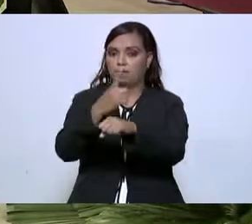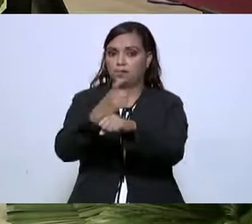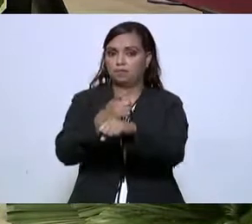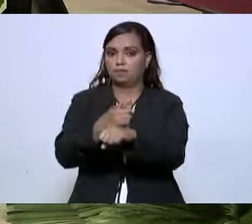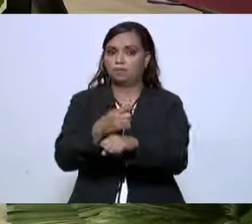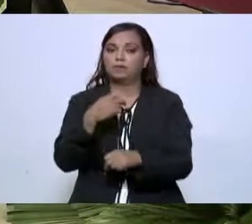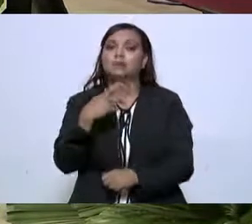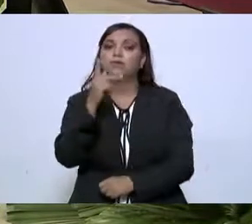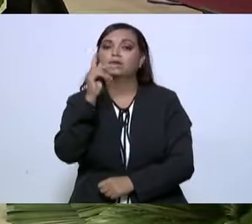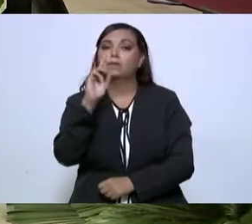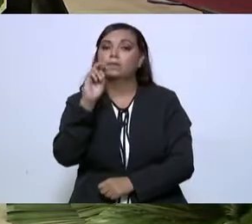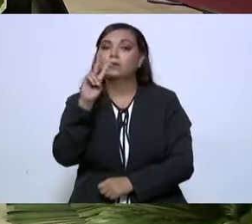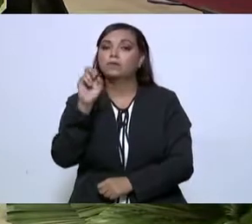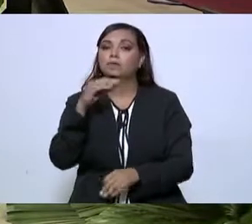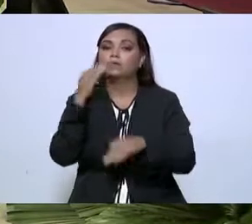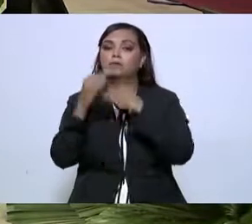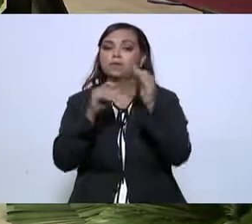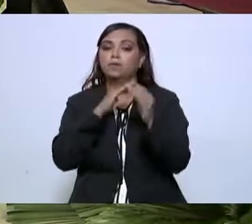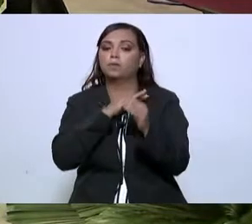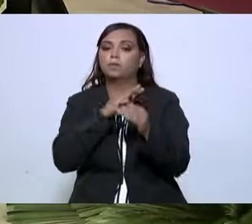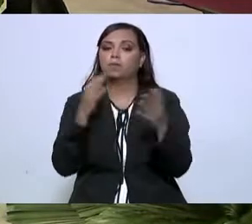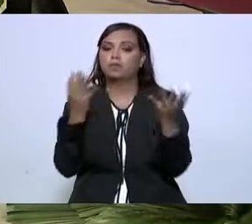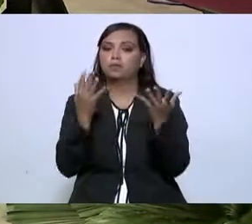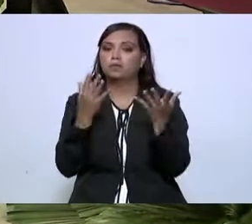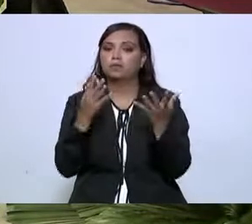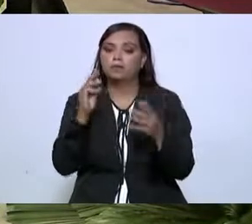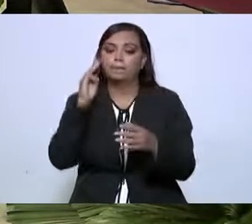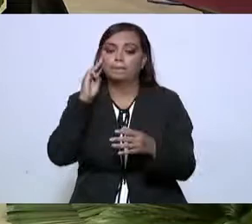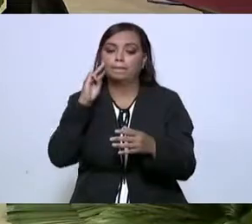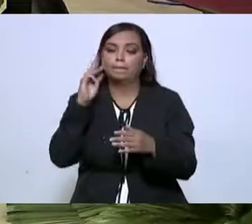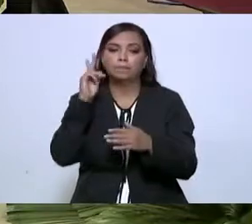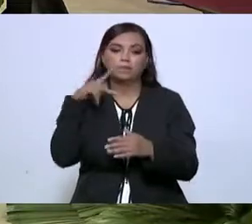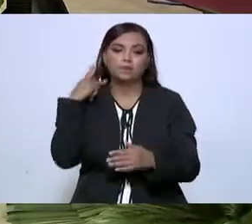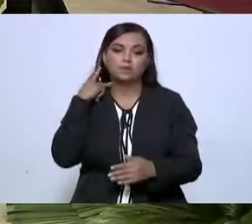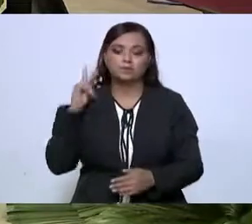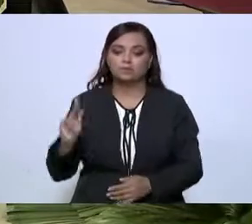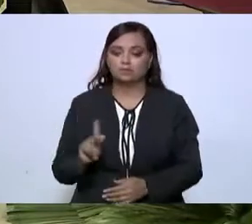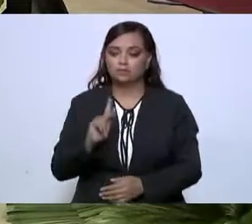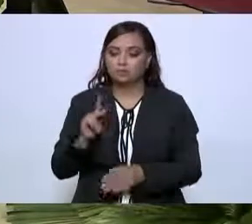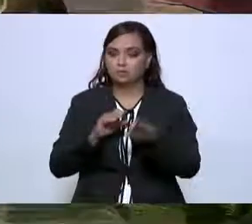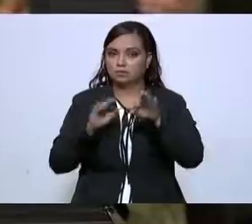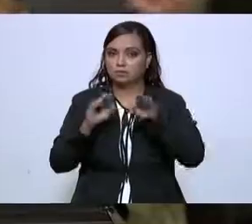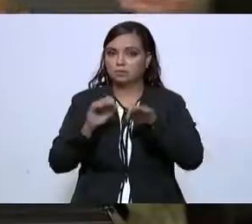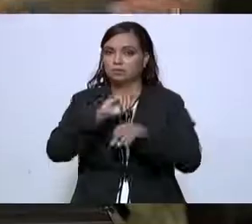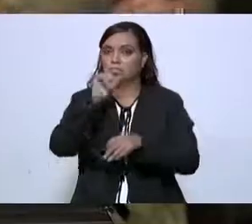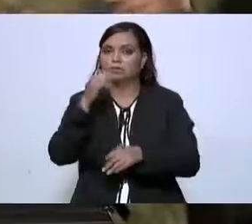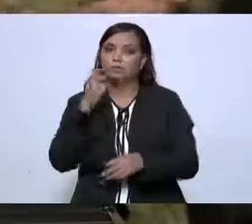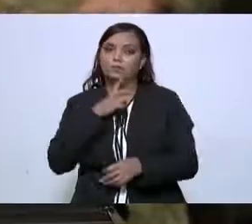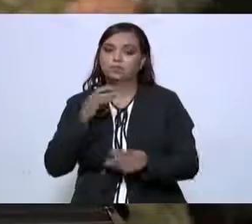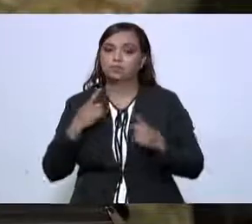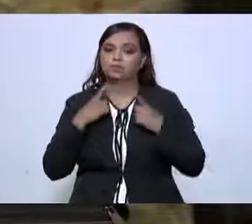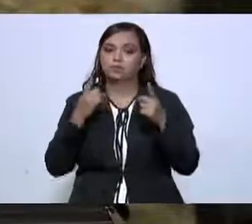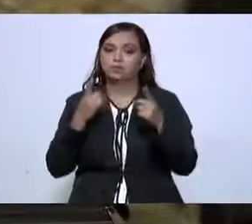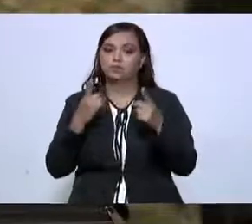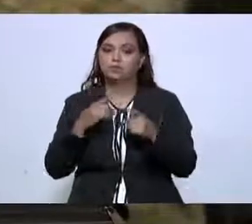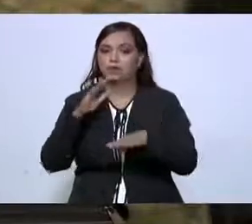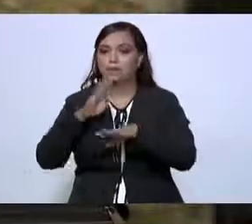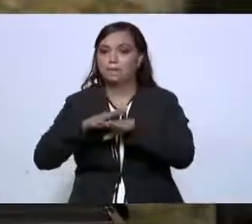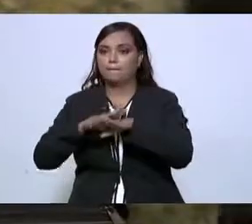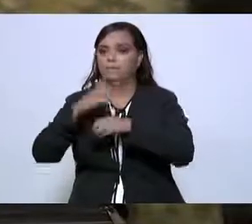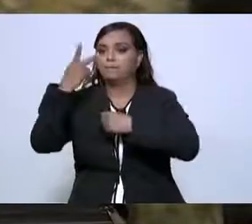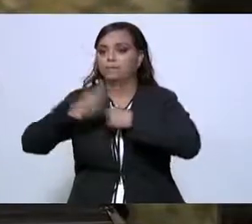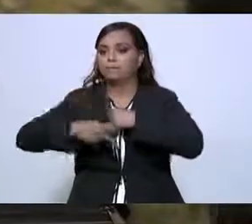Prever aquello que puede alterar el funcionamiento de las políticas públicas y establecer el análisis de